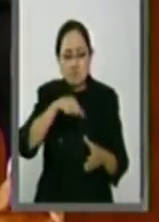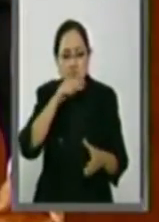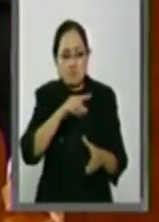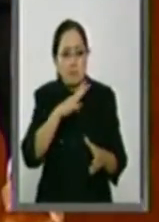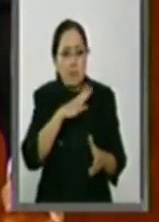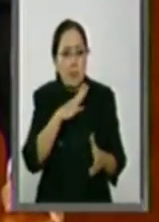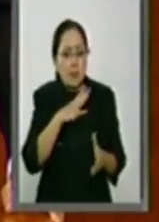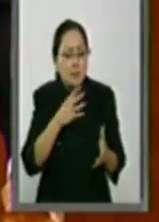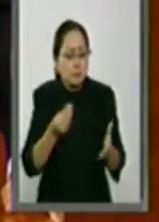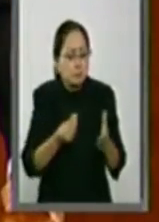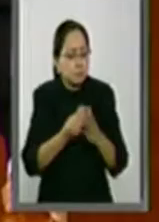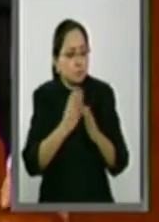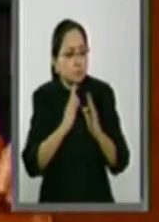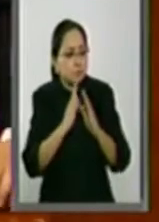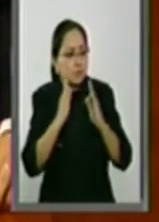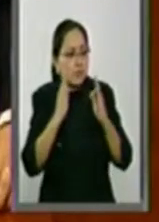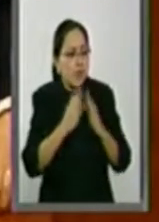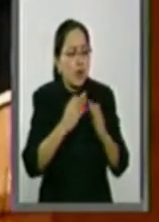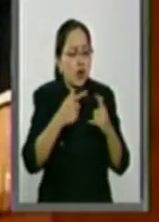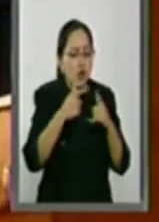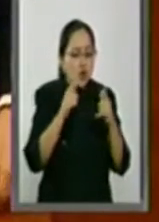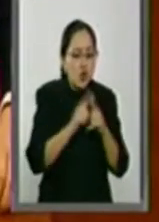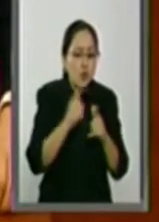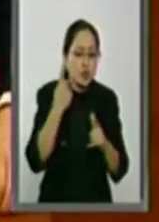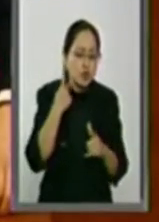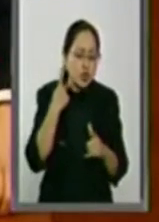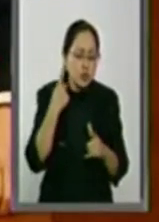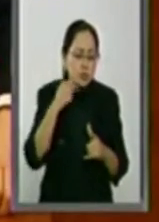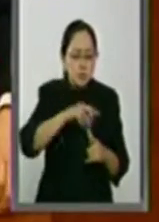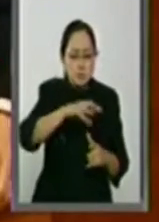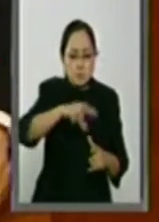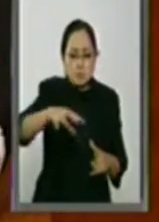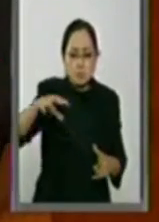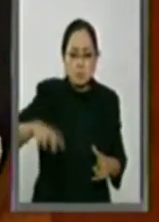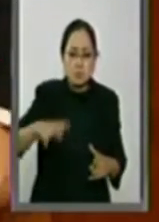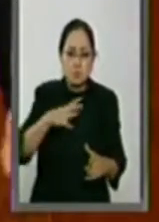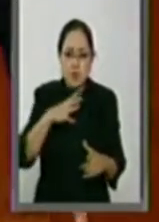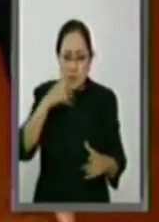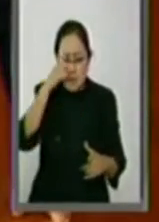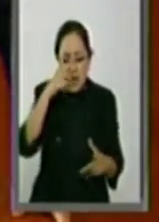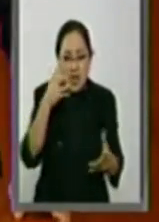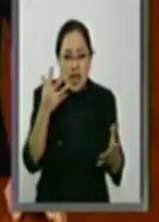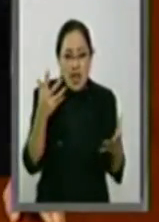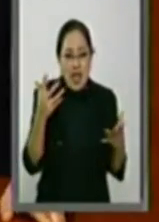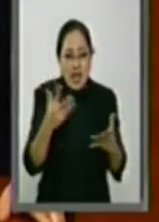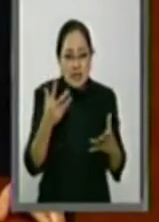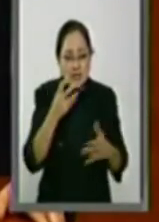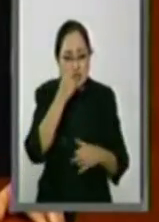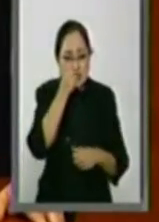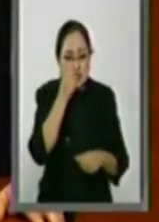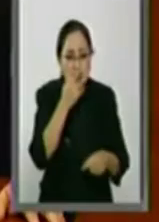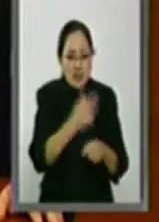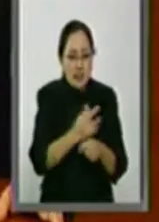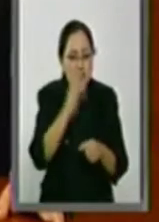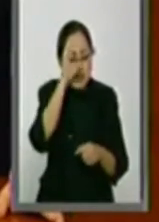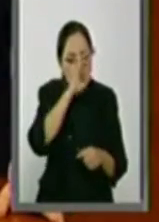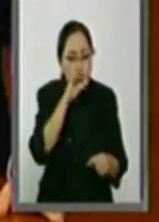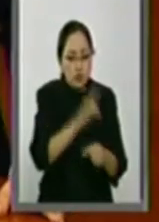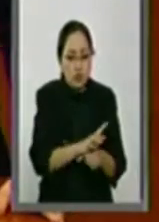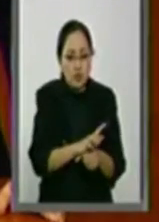hay de todos los grupos parlamentarios para crear la Secretaría de Cultura,